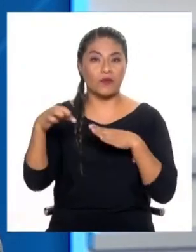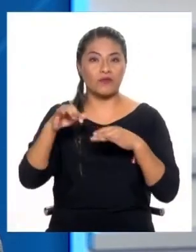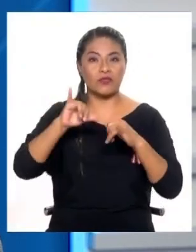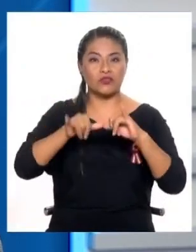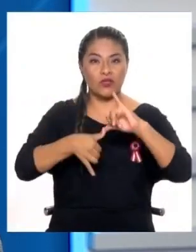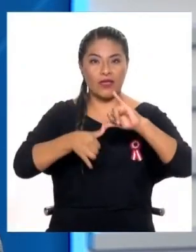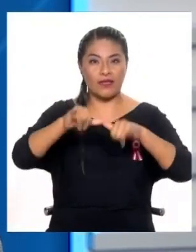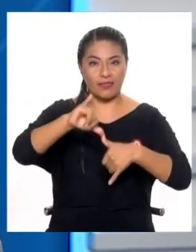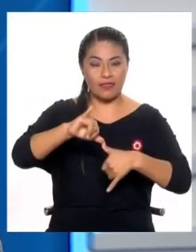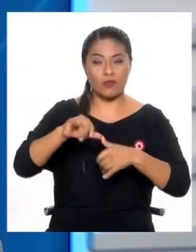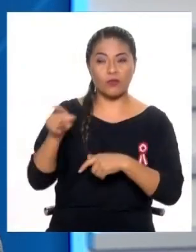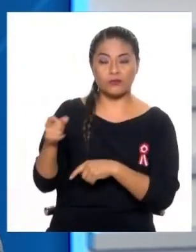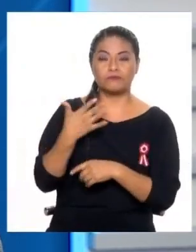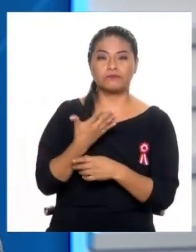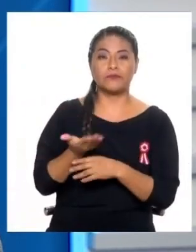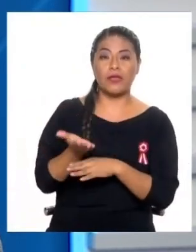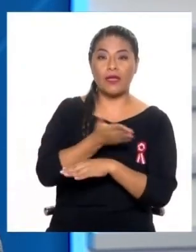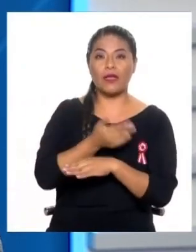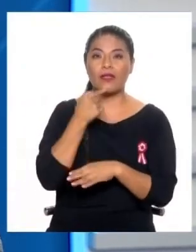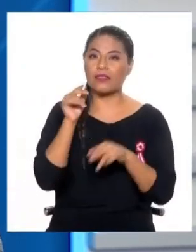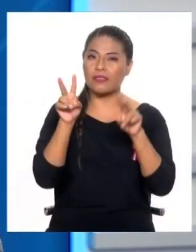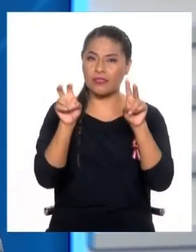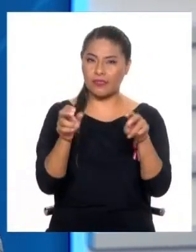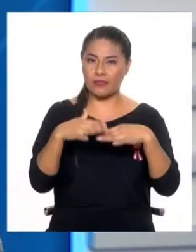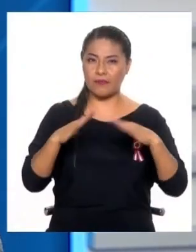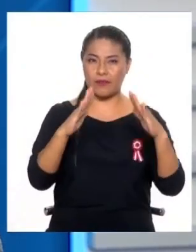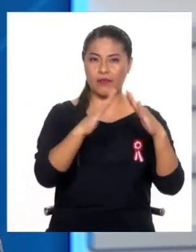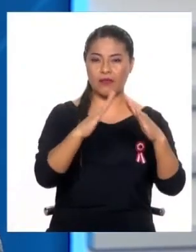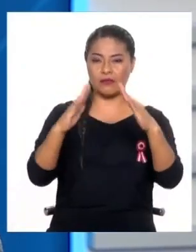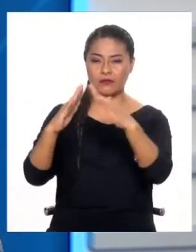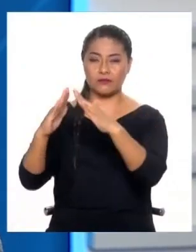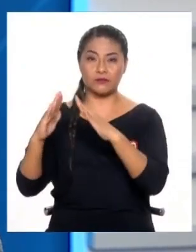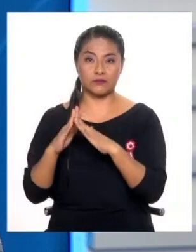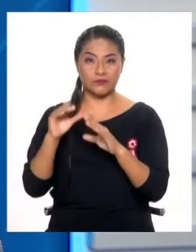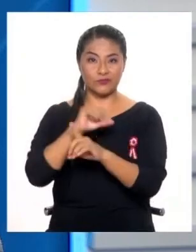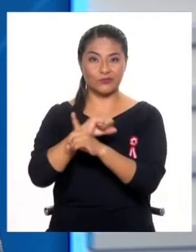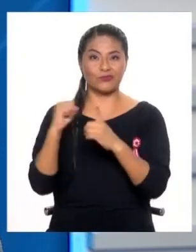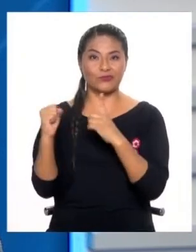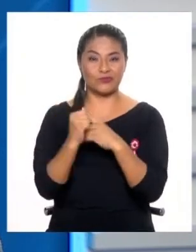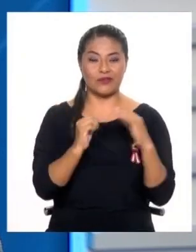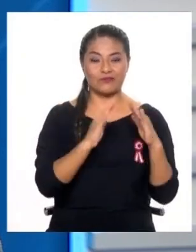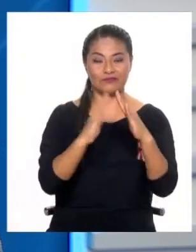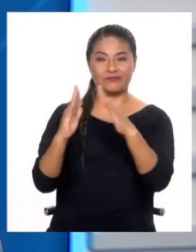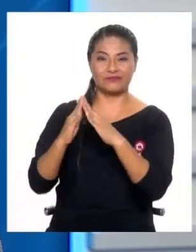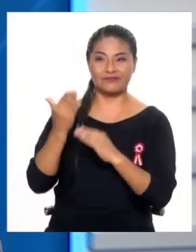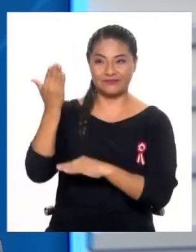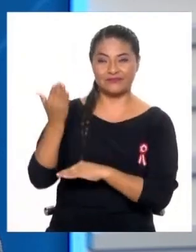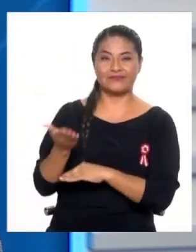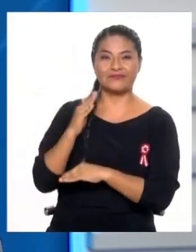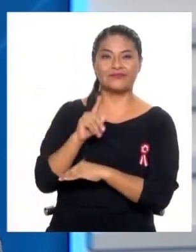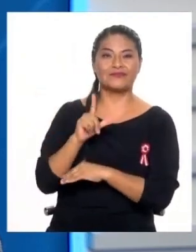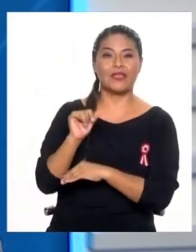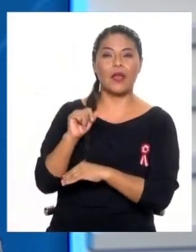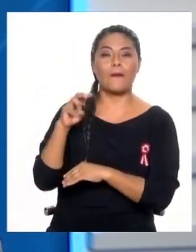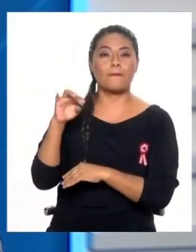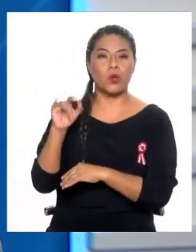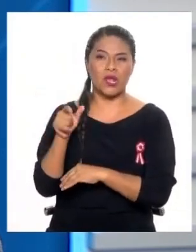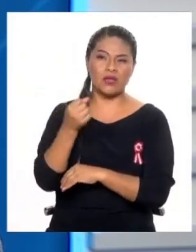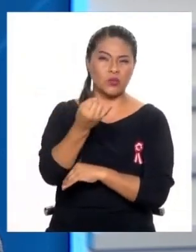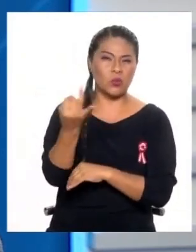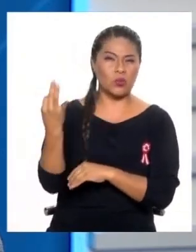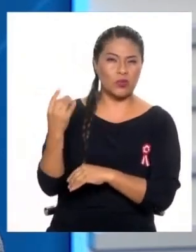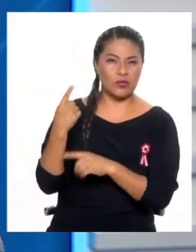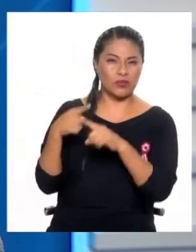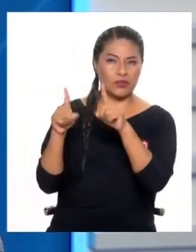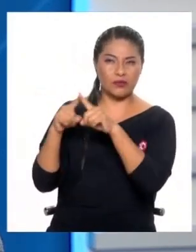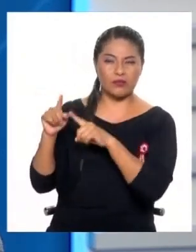curioso que se ha dado con el tema de las viviendas sociales, la señora Sada Goray y todo este tema que todavía se